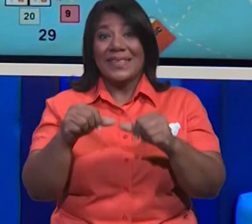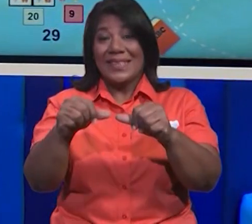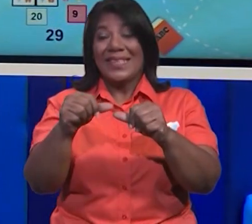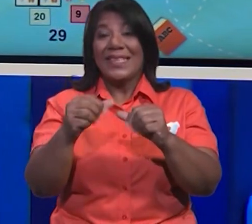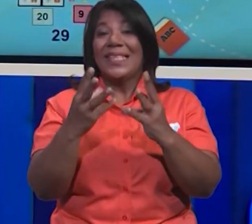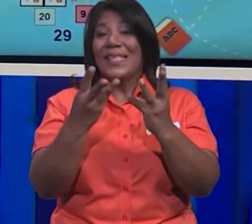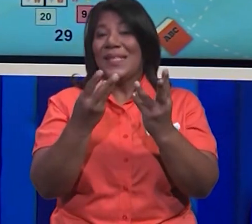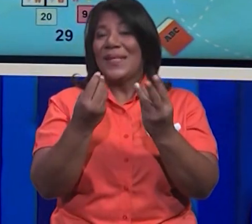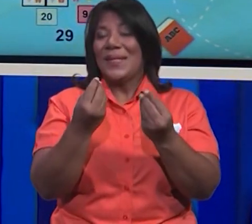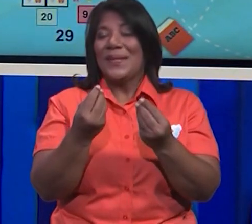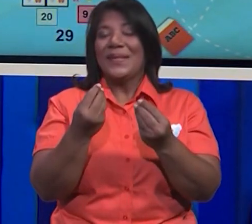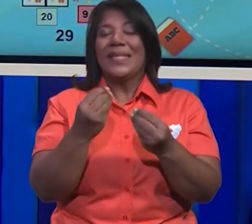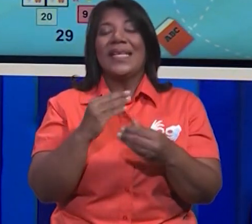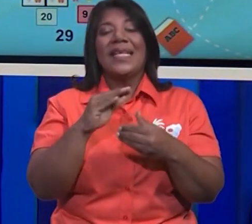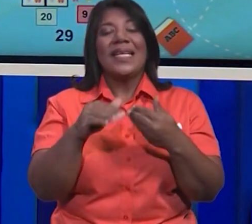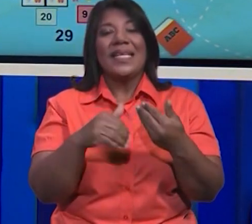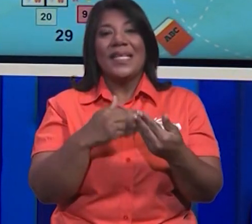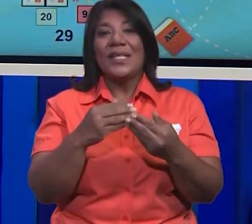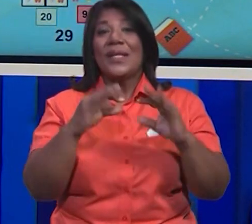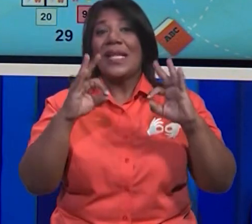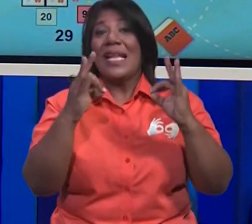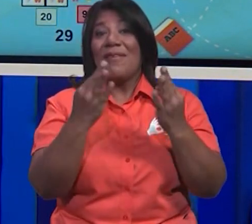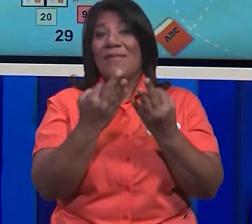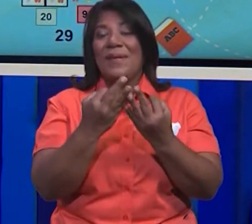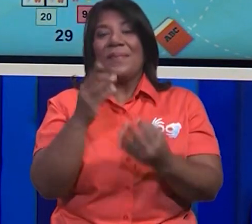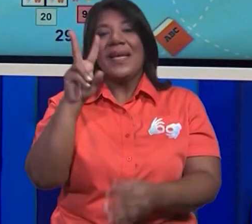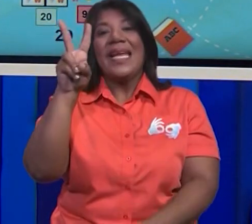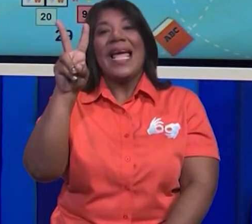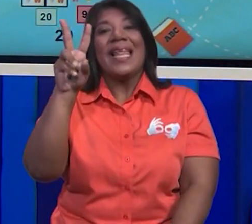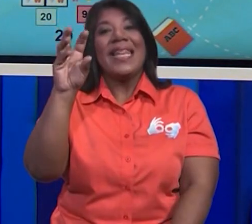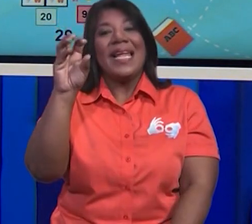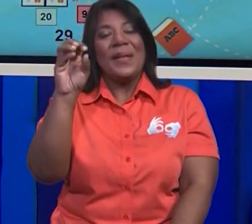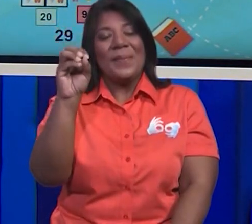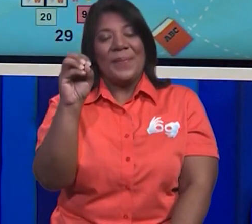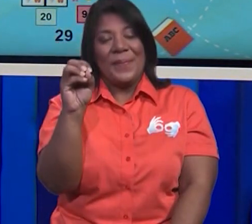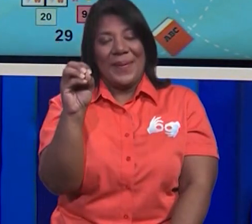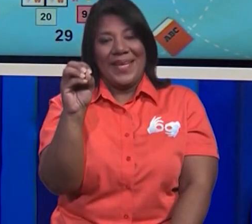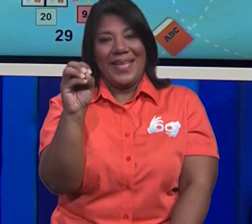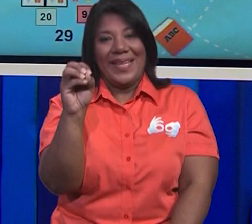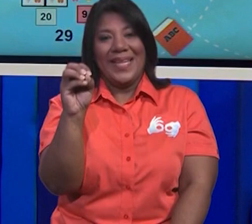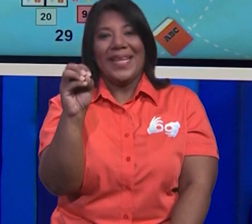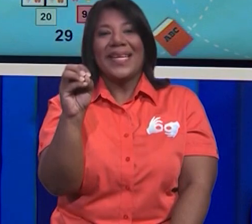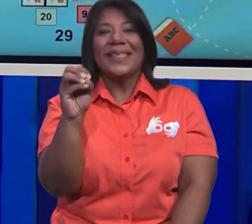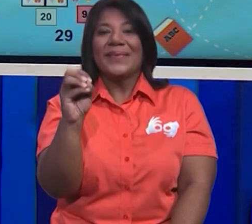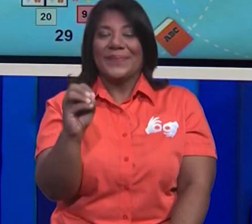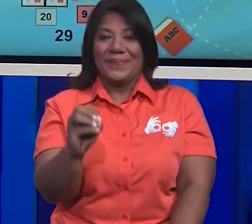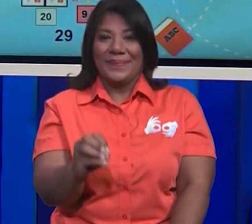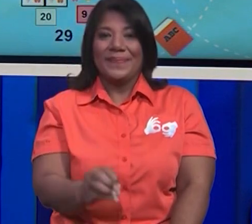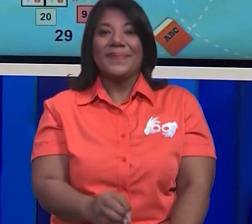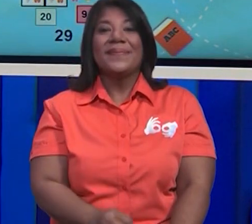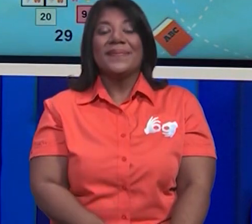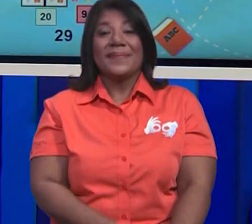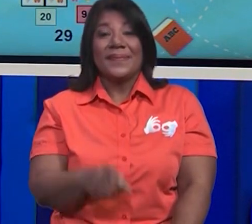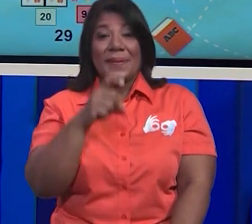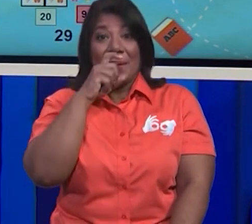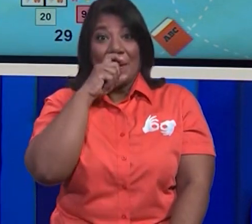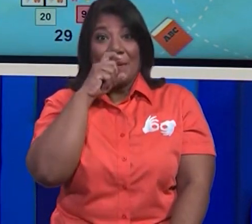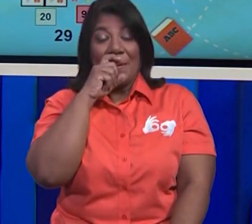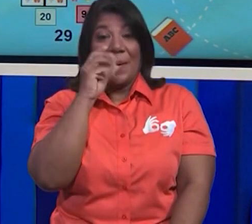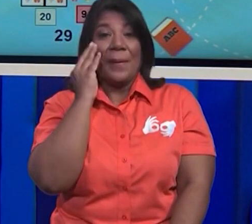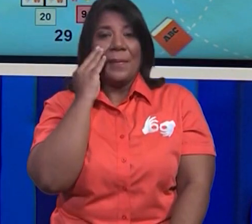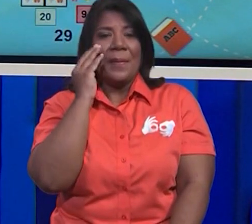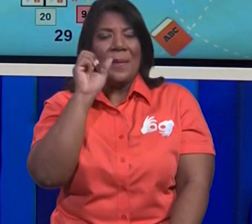Sigues contando y vas a ver cómo están formados todos los números de la familia del veinte. Así que mamá, papá,